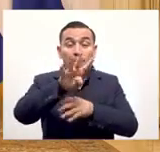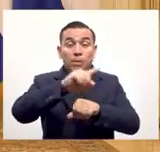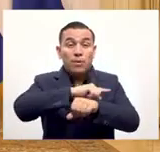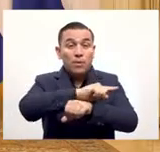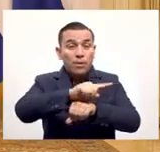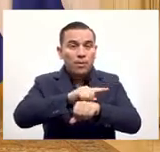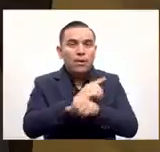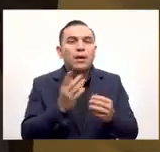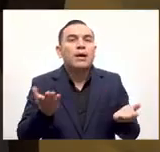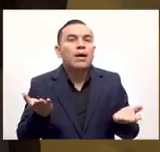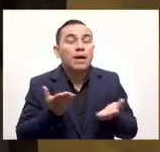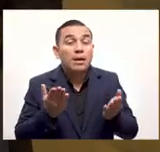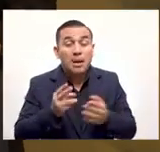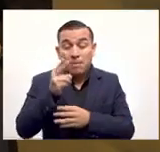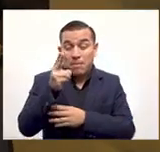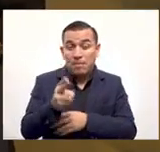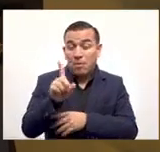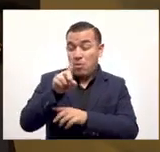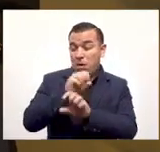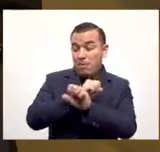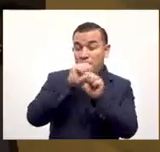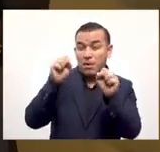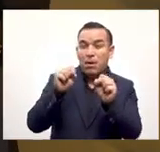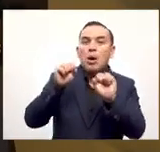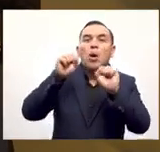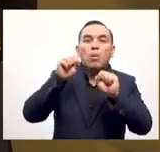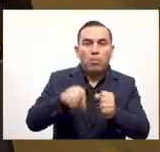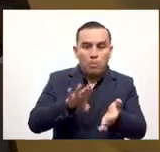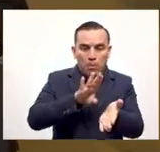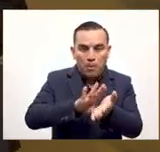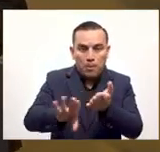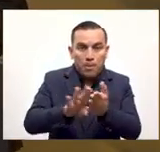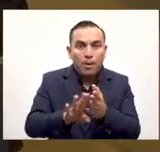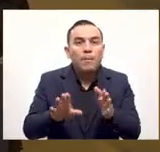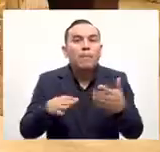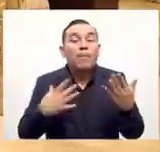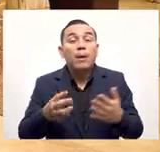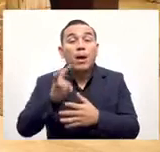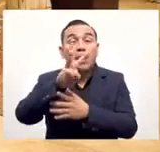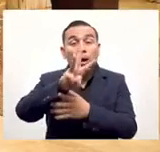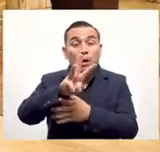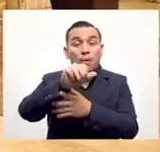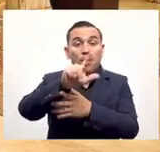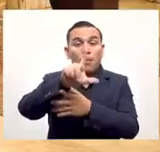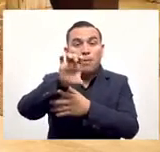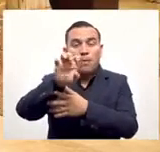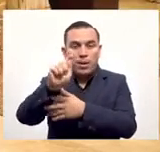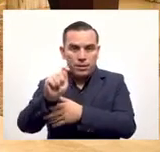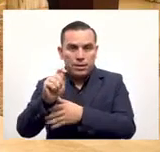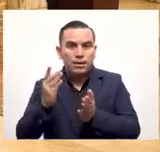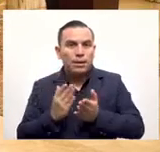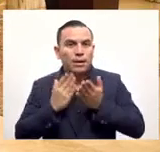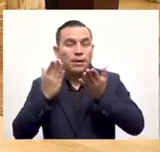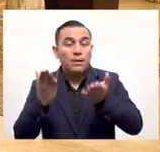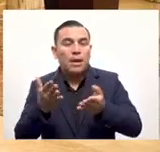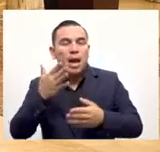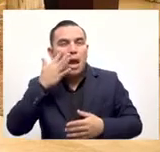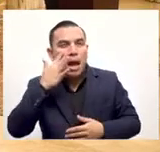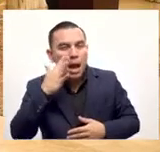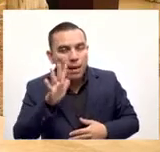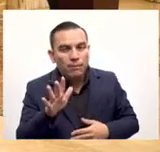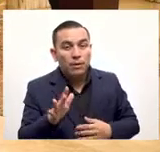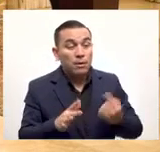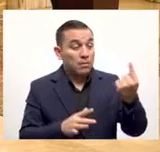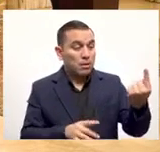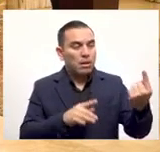abierta a 24 horas a esa misma hora a la 1 de la mañana puede consumir con esos 20 dólares a diferencia de ahora en donde la